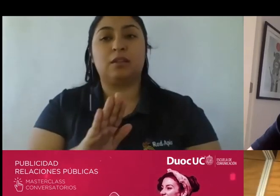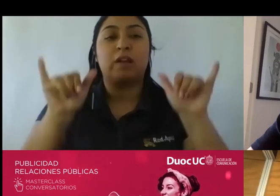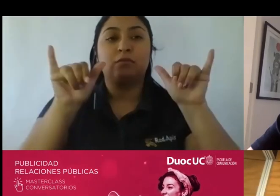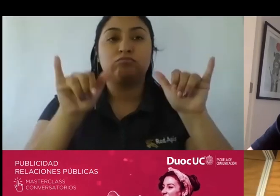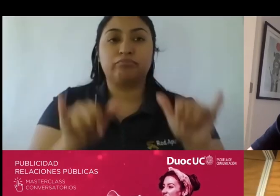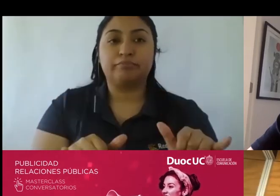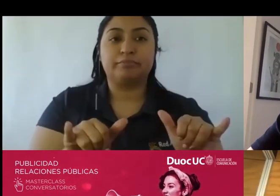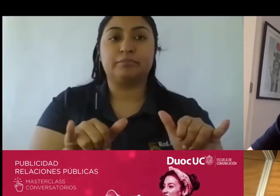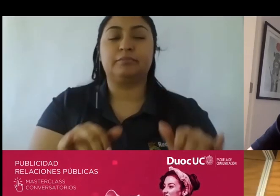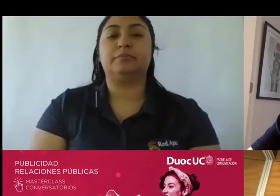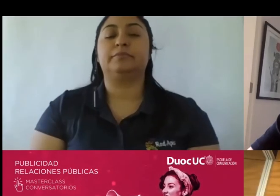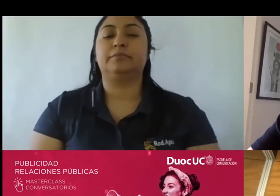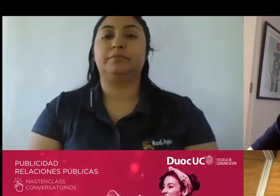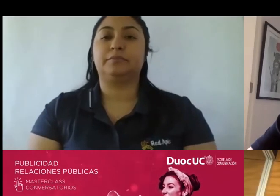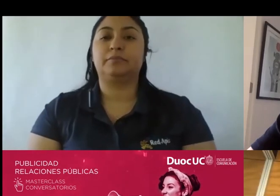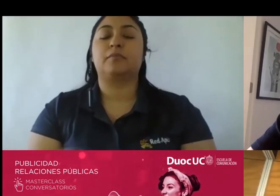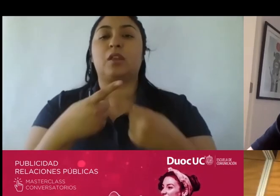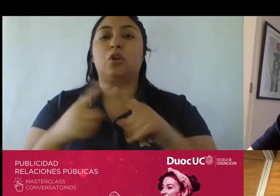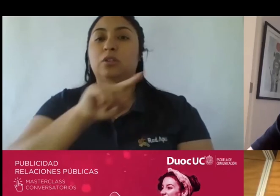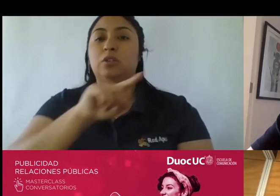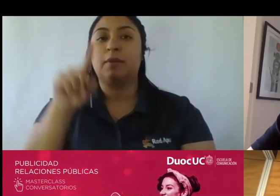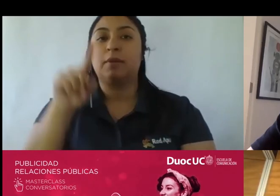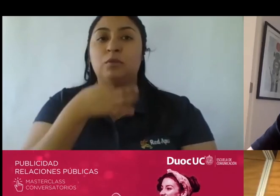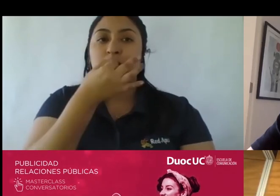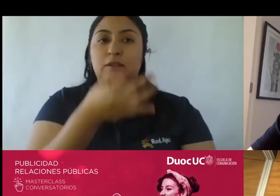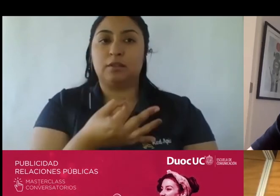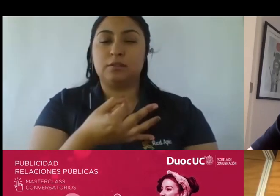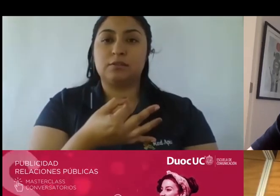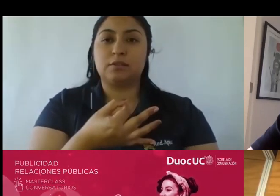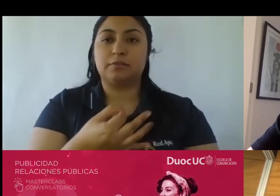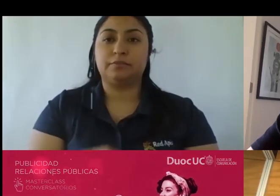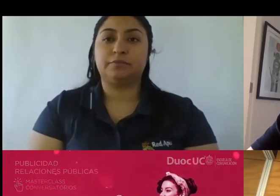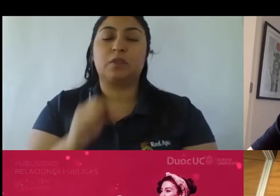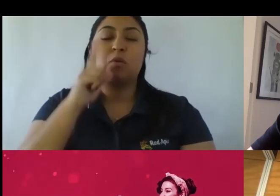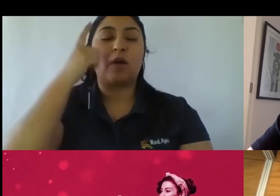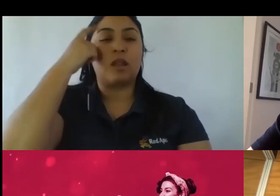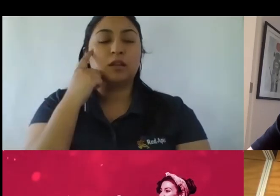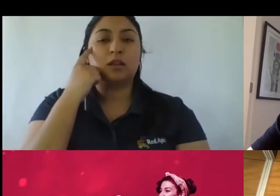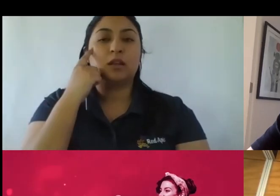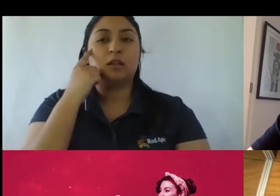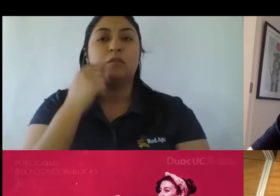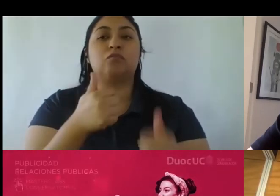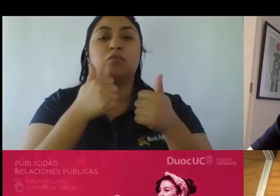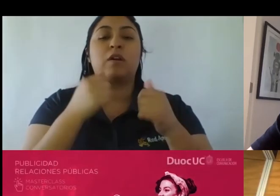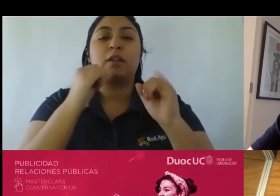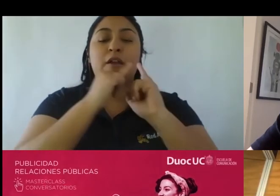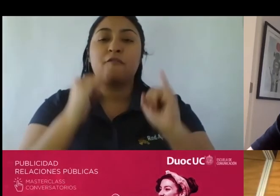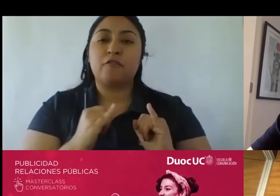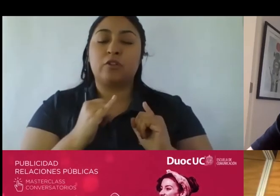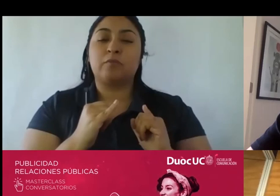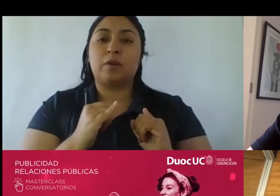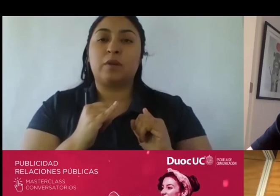mira otra pregunta que hay acá dice ¿cuál crees que sea una buena manera de estimular a las marcas para